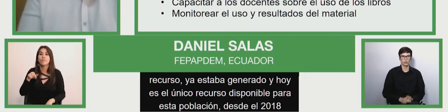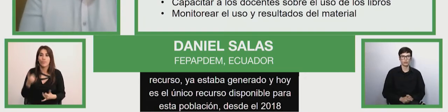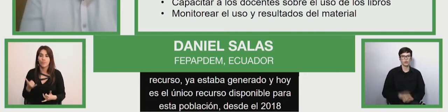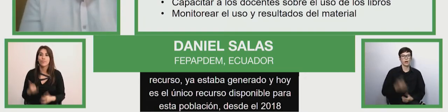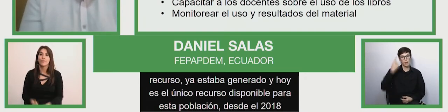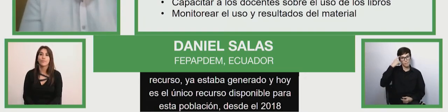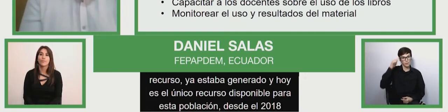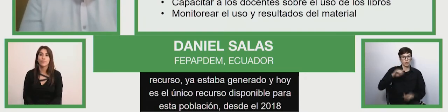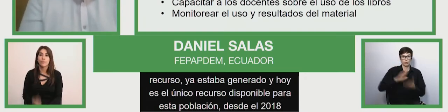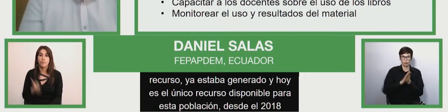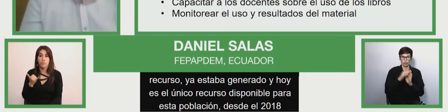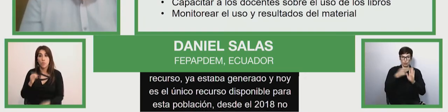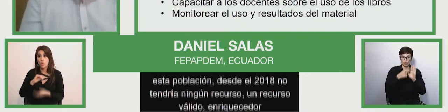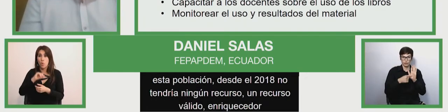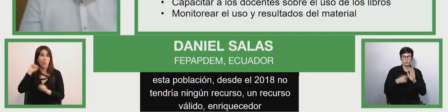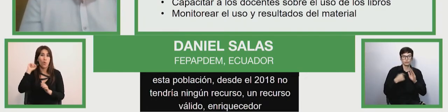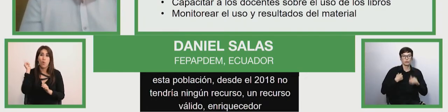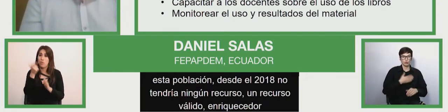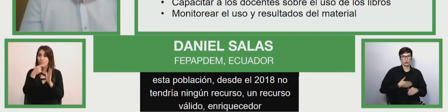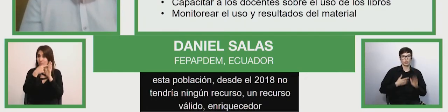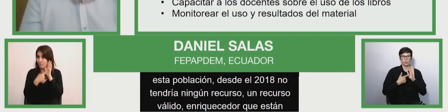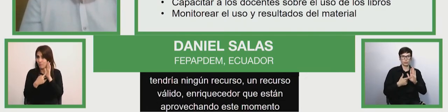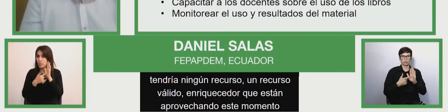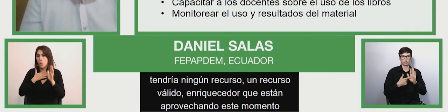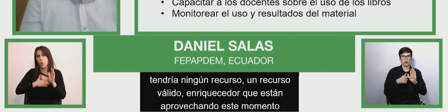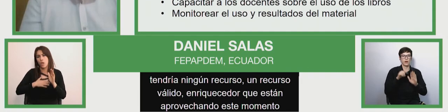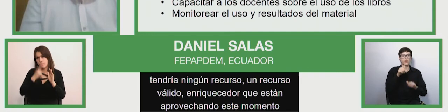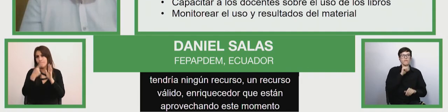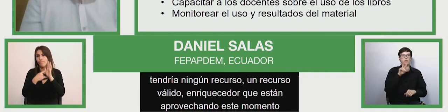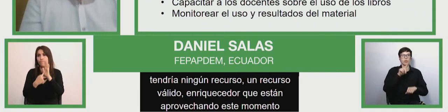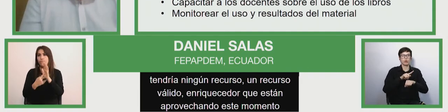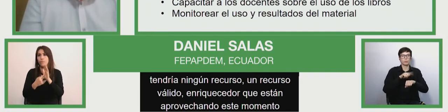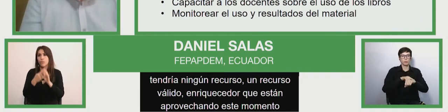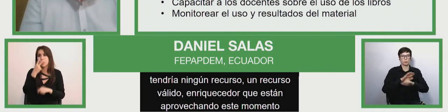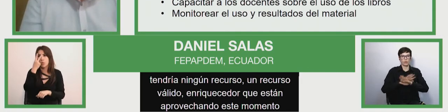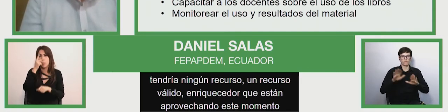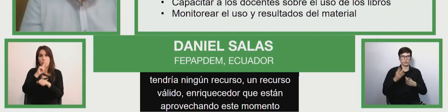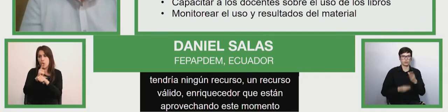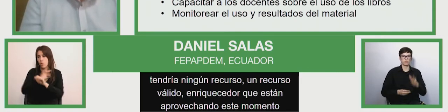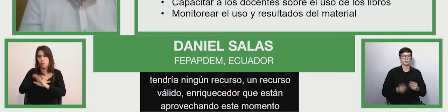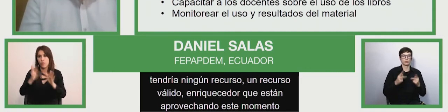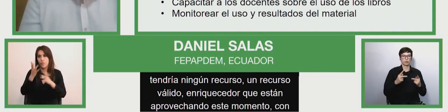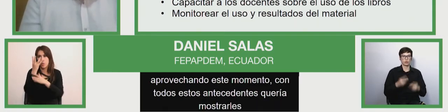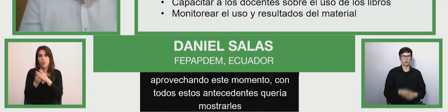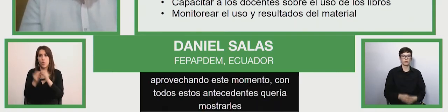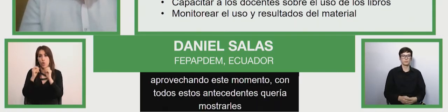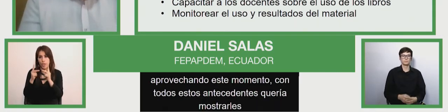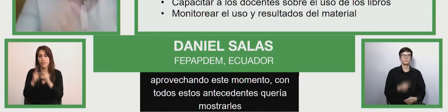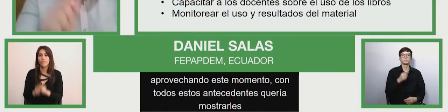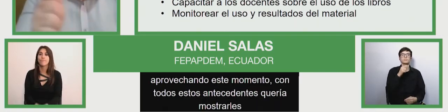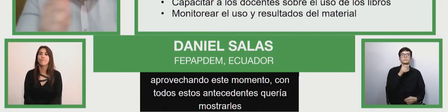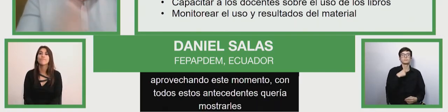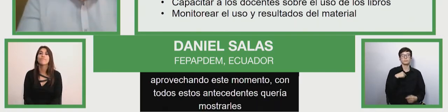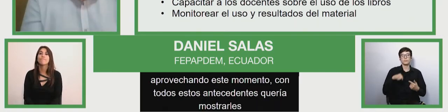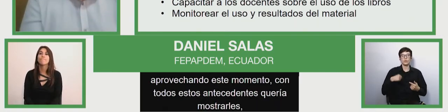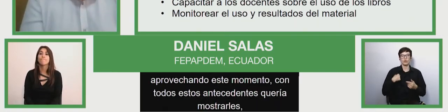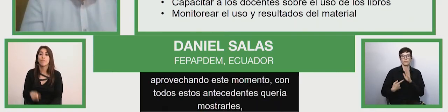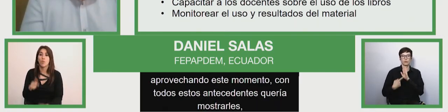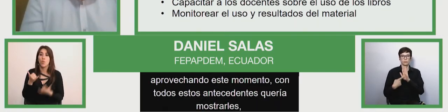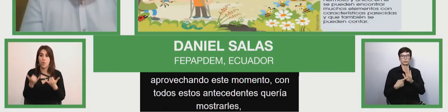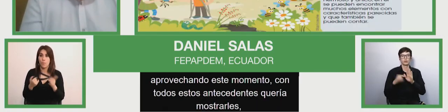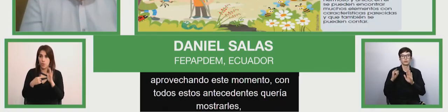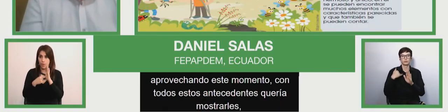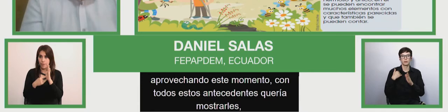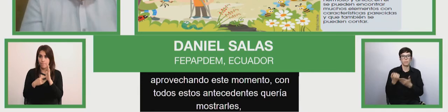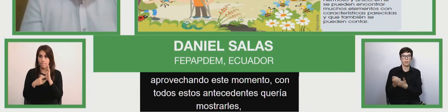todo este antecedente quiero mostrarles cómo es... Dos minutos, Daniel. Gracias. Quiero pasarles a mostrar entonces si me ayudan a cambiar